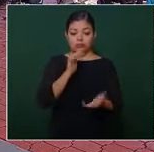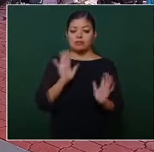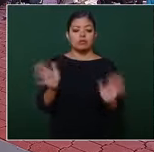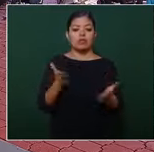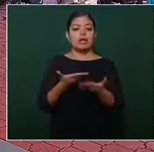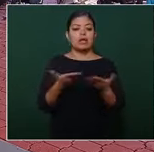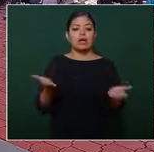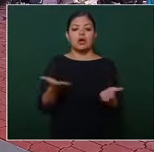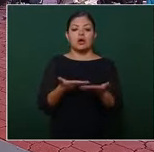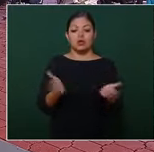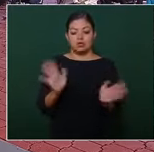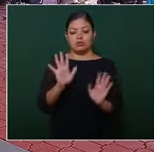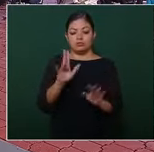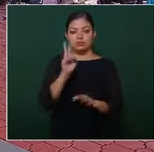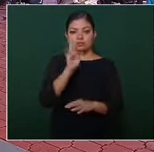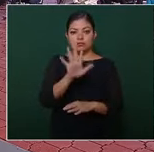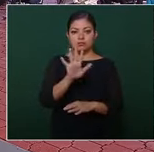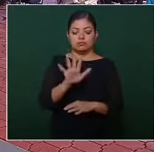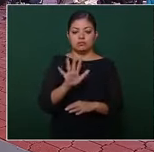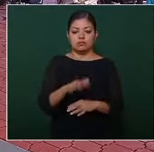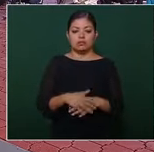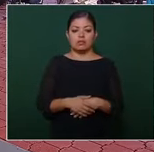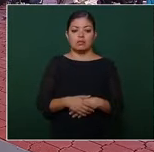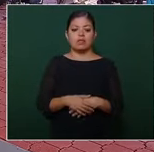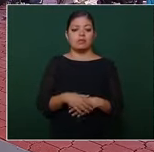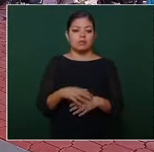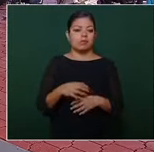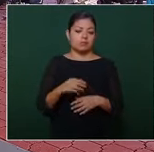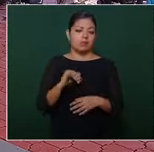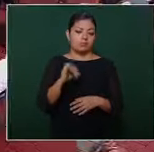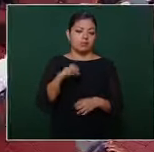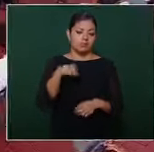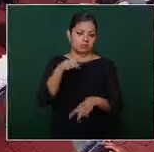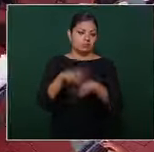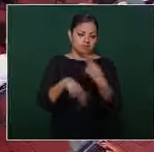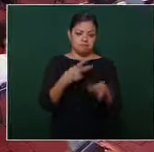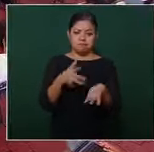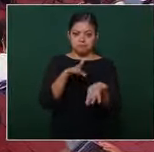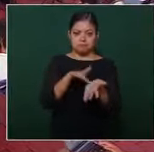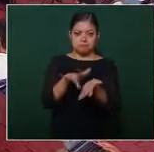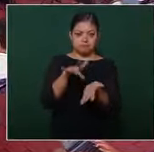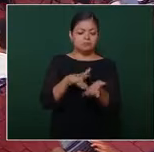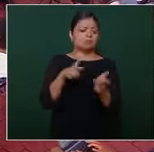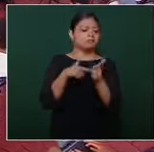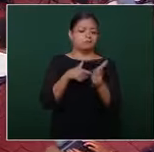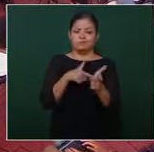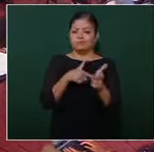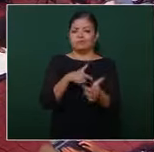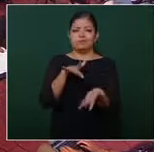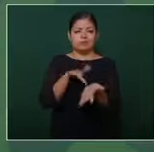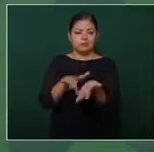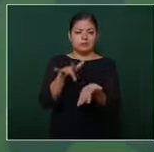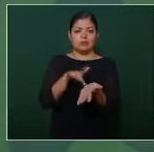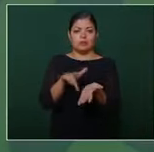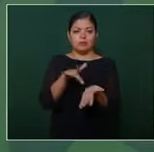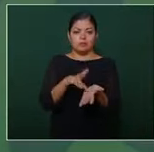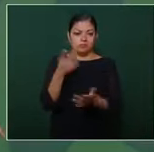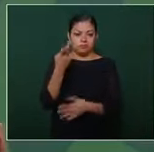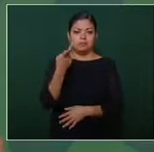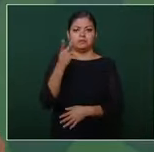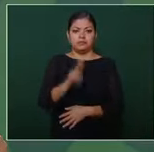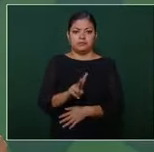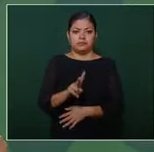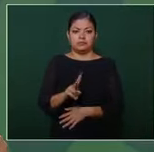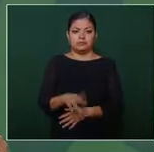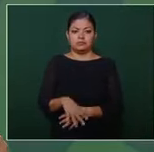ahora lo vemos pero si vamos a apoyar a seguir apoyando en Vallarta